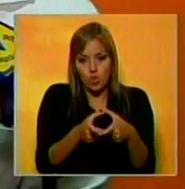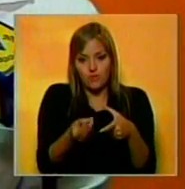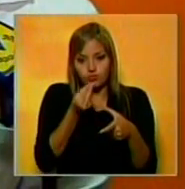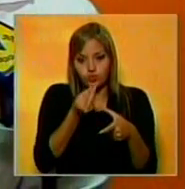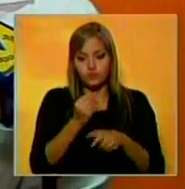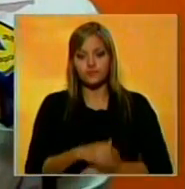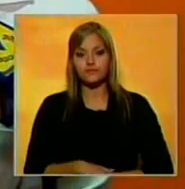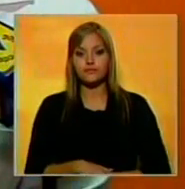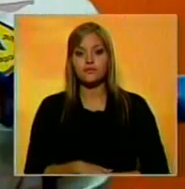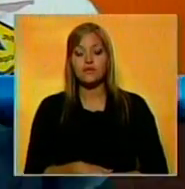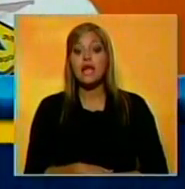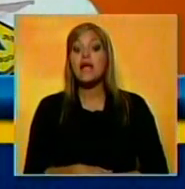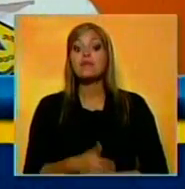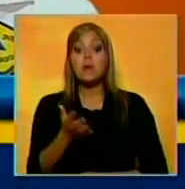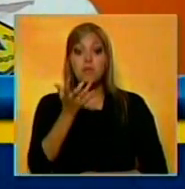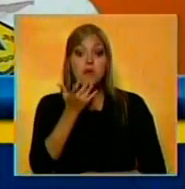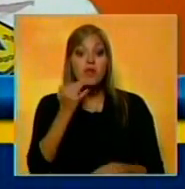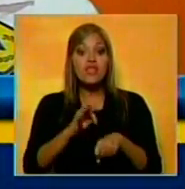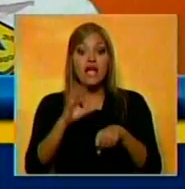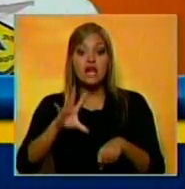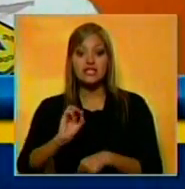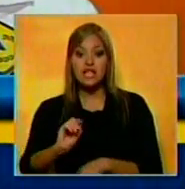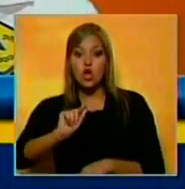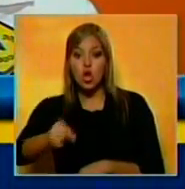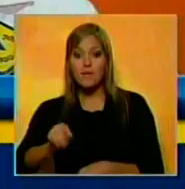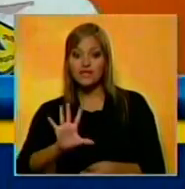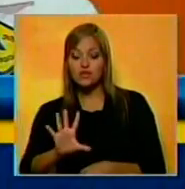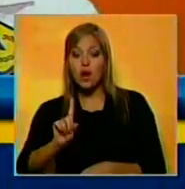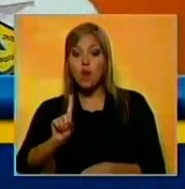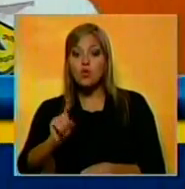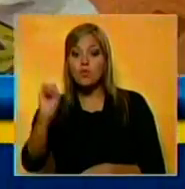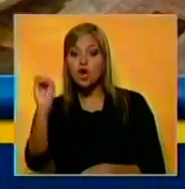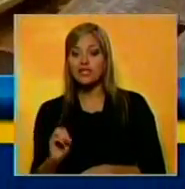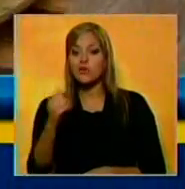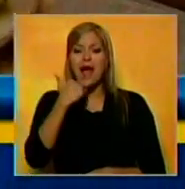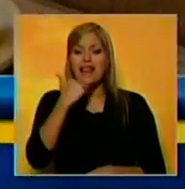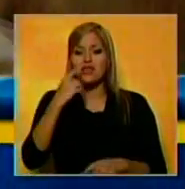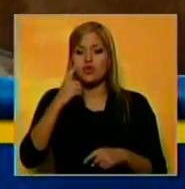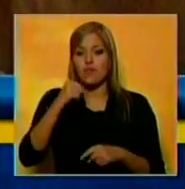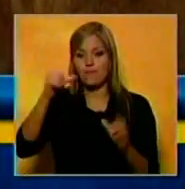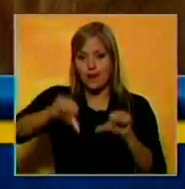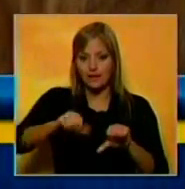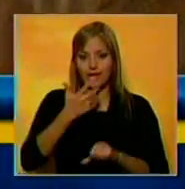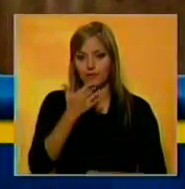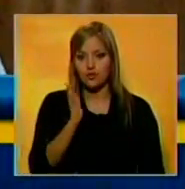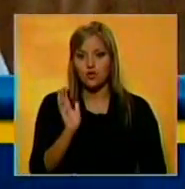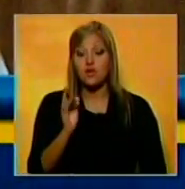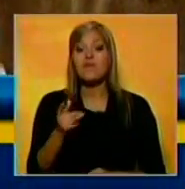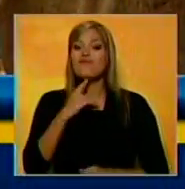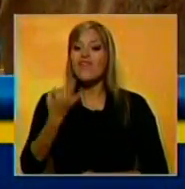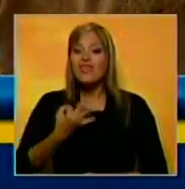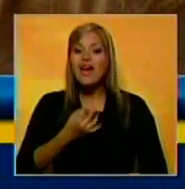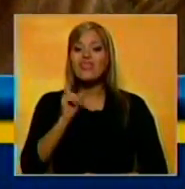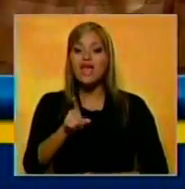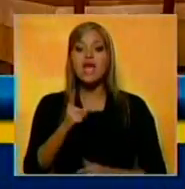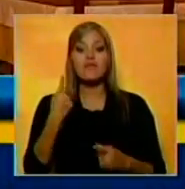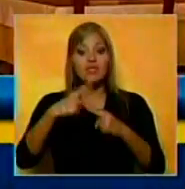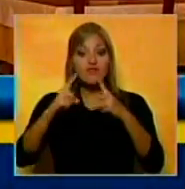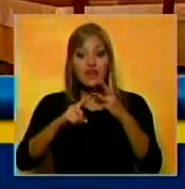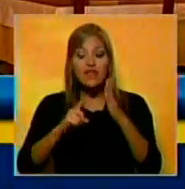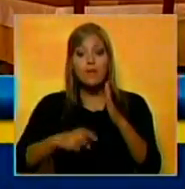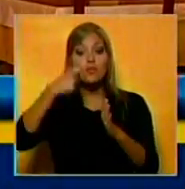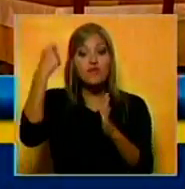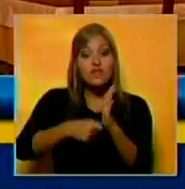Los riesgos de una intervención bariátrica van del 0,5 al 1% de los casos. La verdadera tarea viene de la mano con una serie de